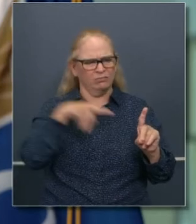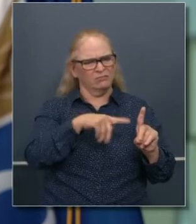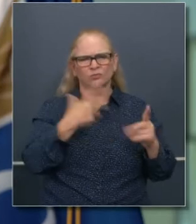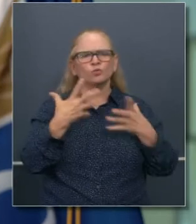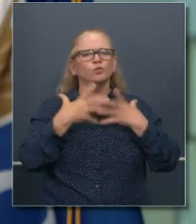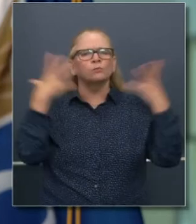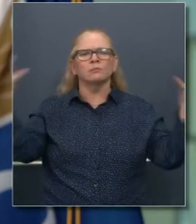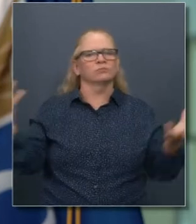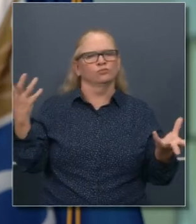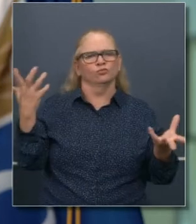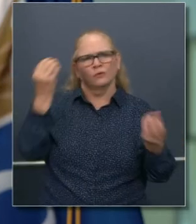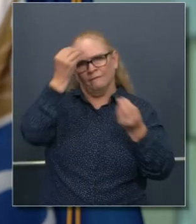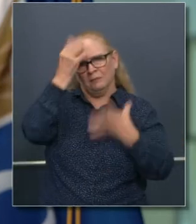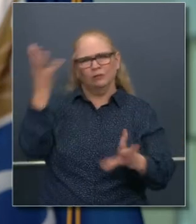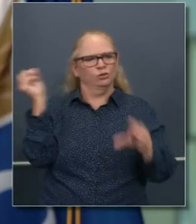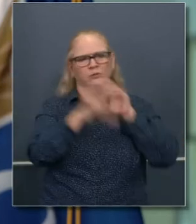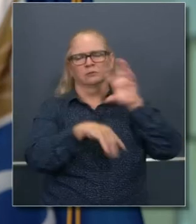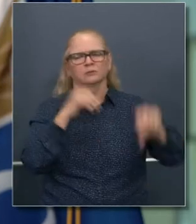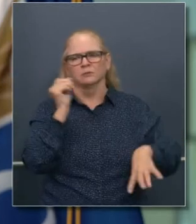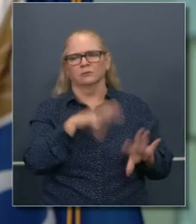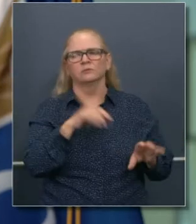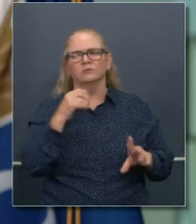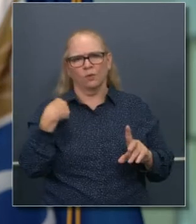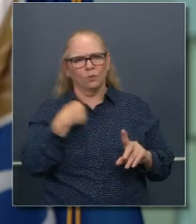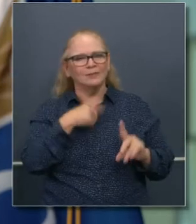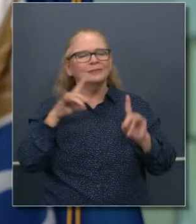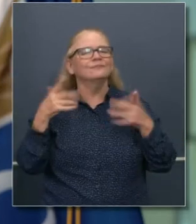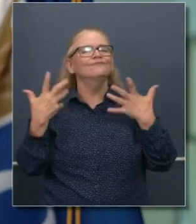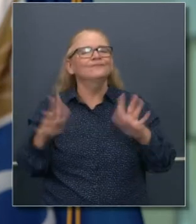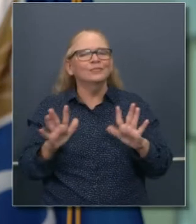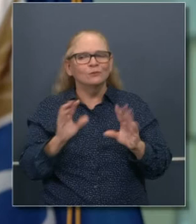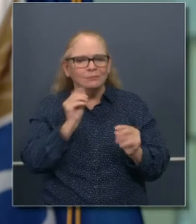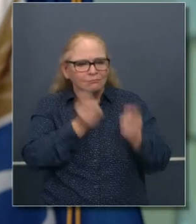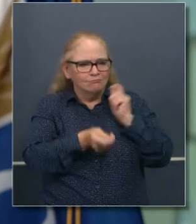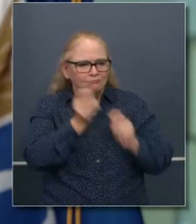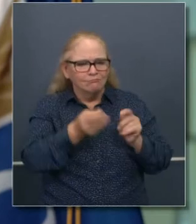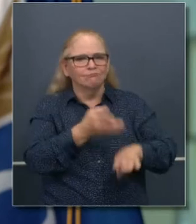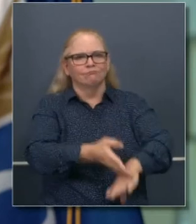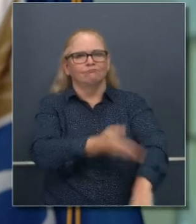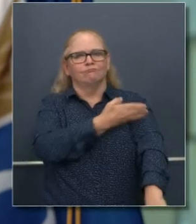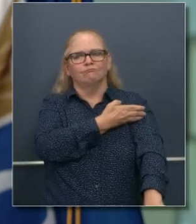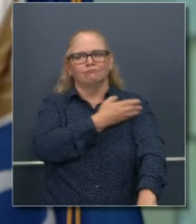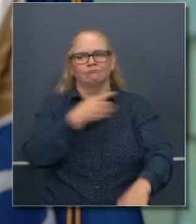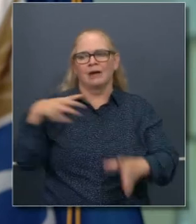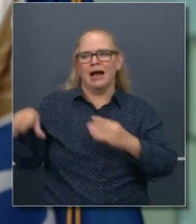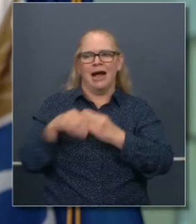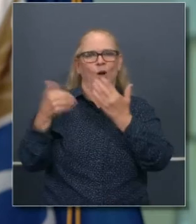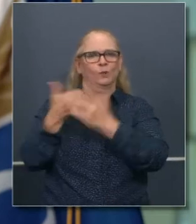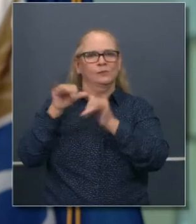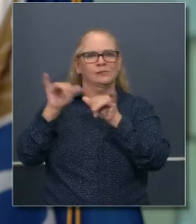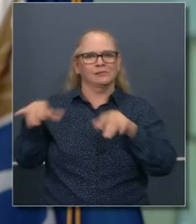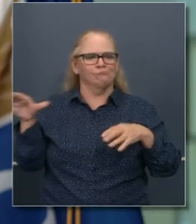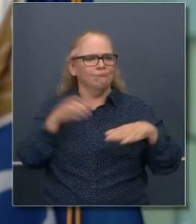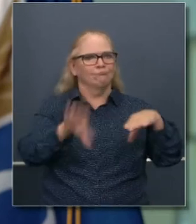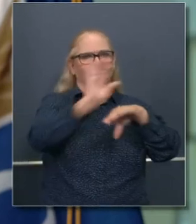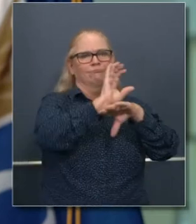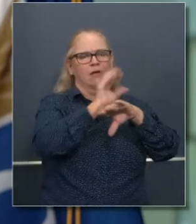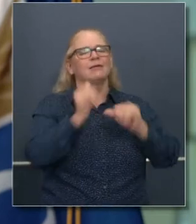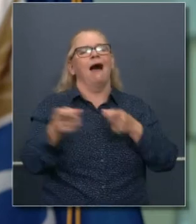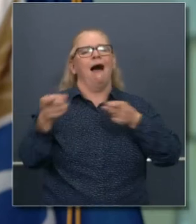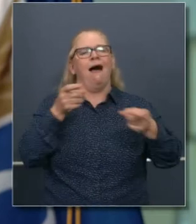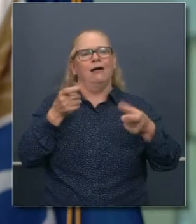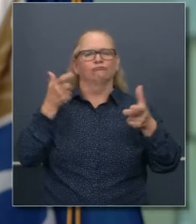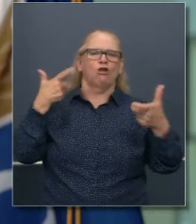Lo hemos mitigado y lo estamos haciendo en este momento. Y a corto plazo y mediano plazo tendremos una